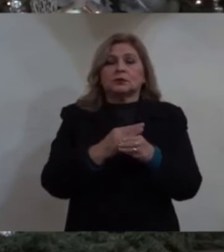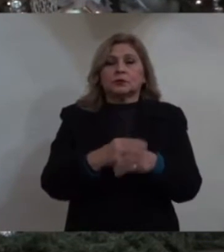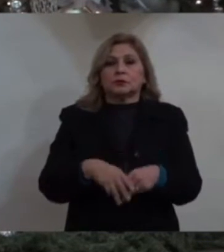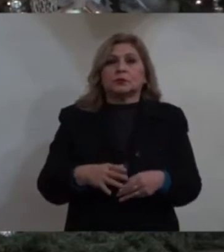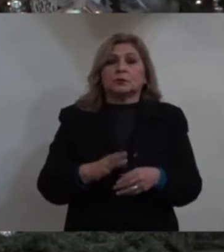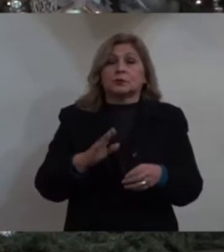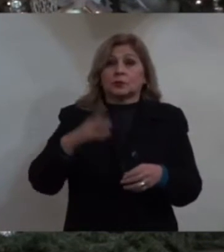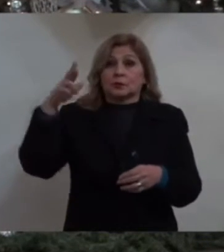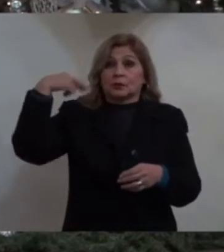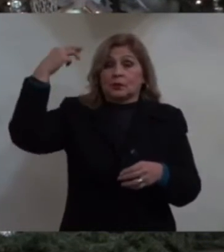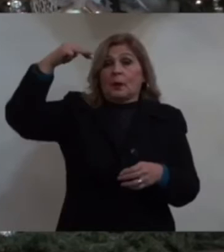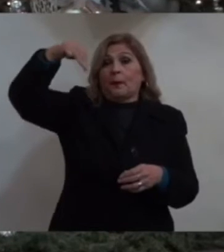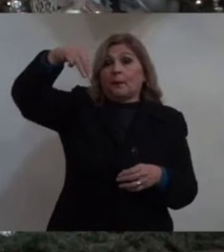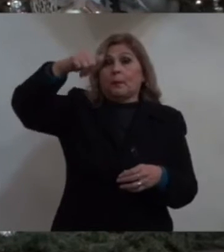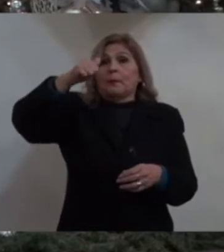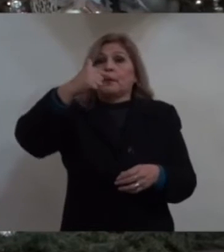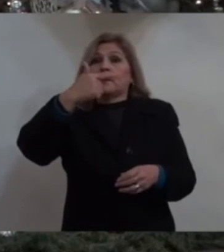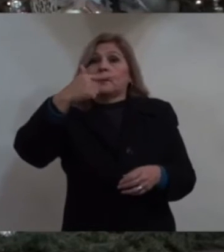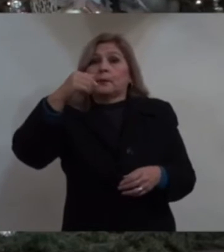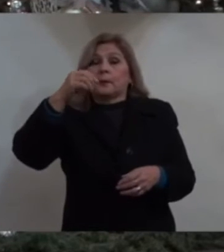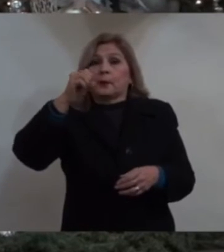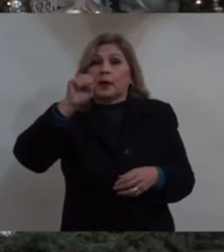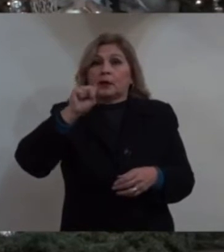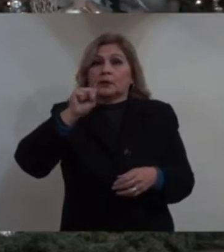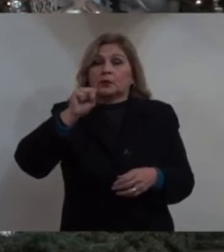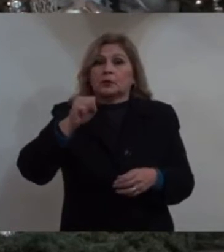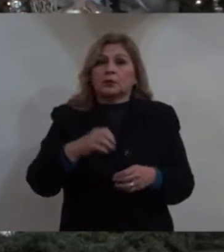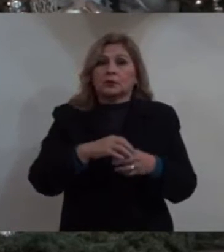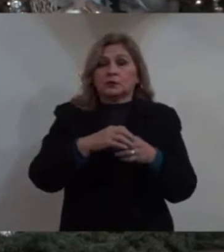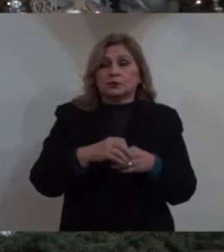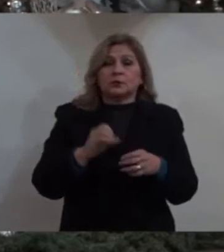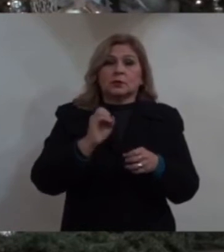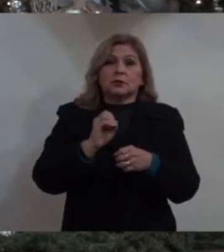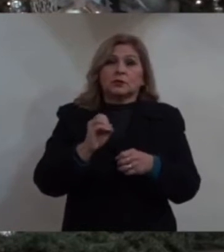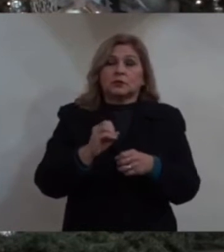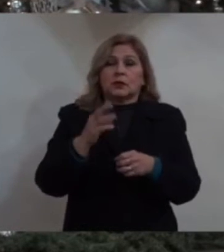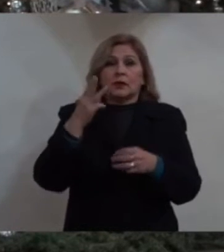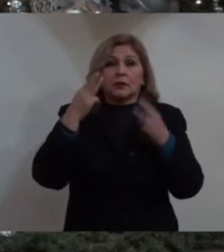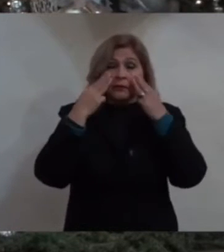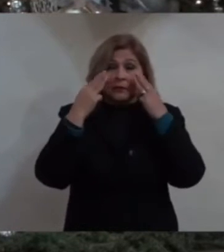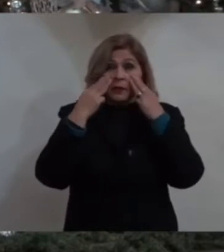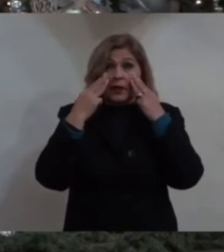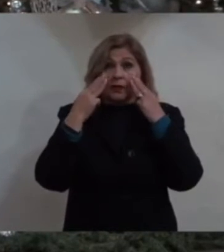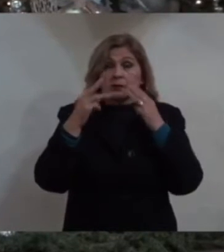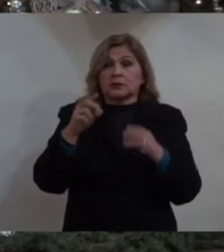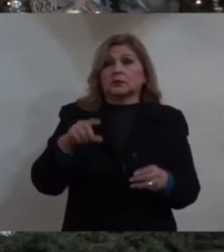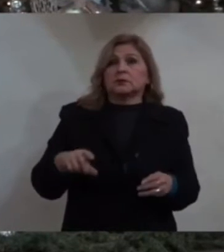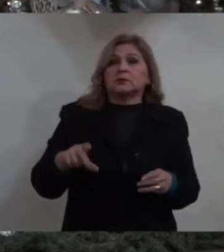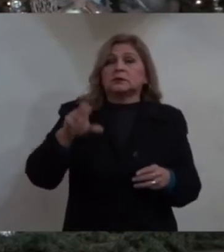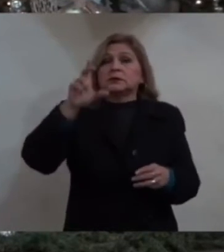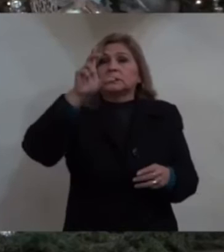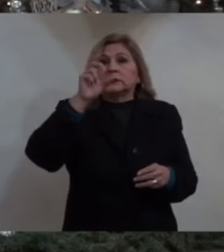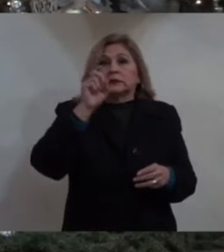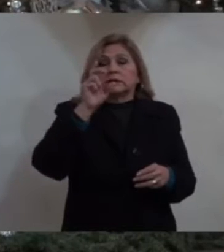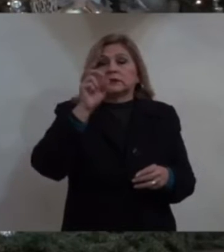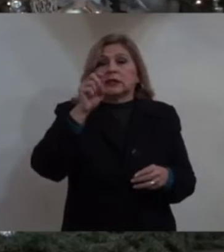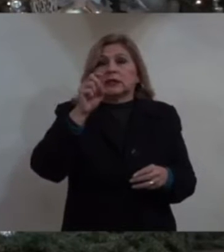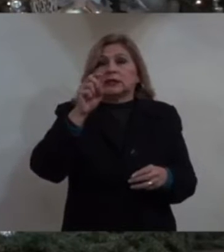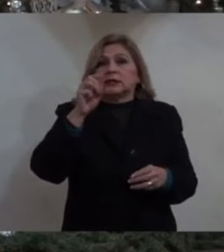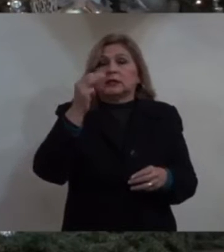miraron 30 años después, 33 años después,